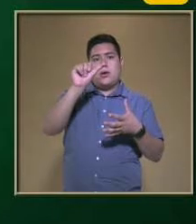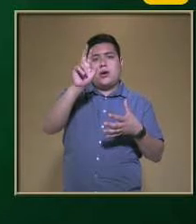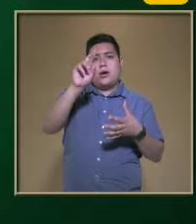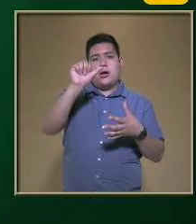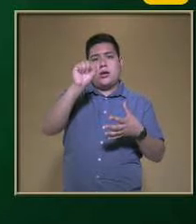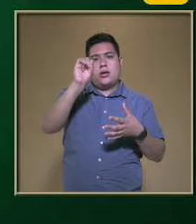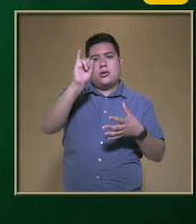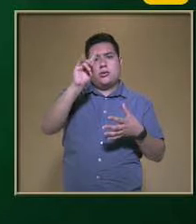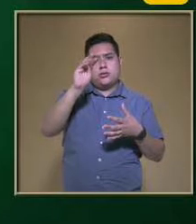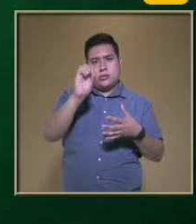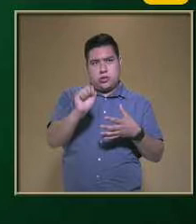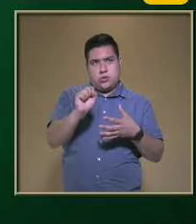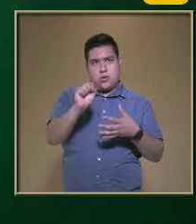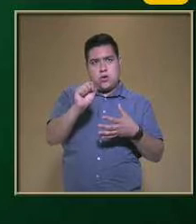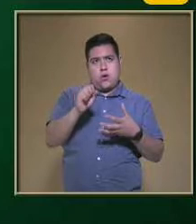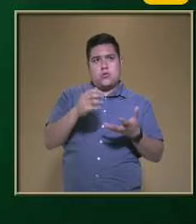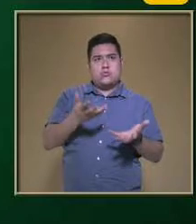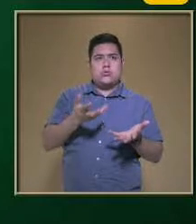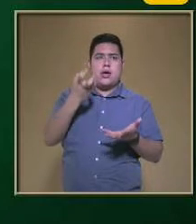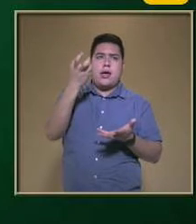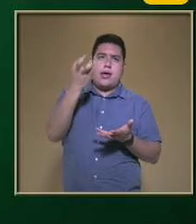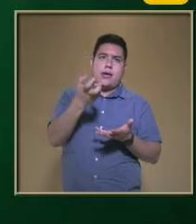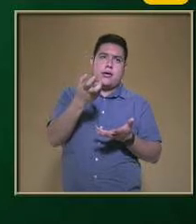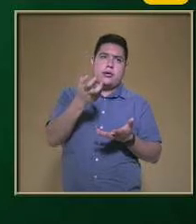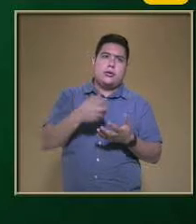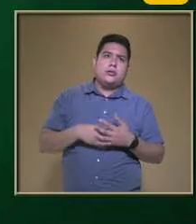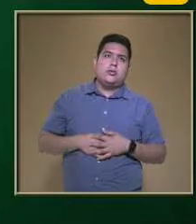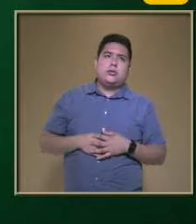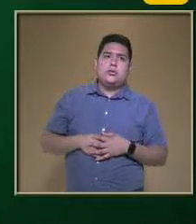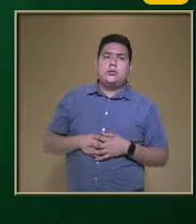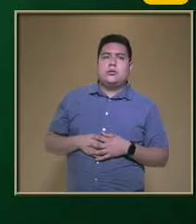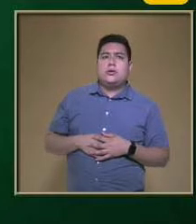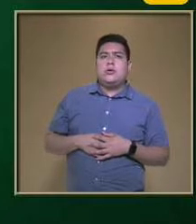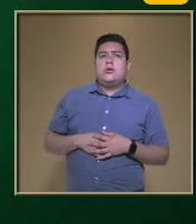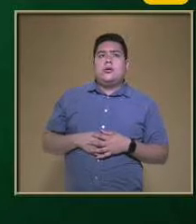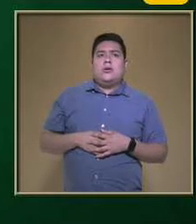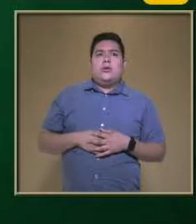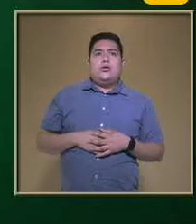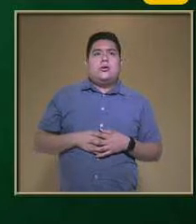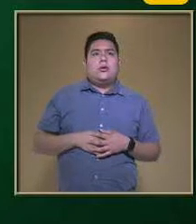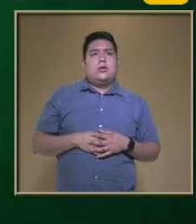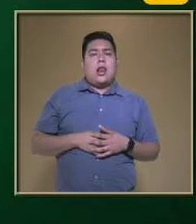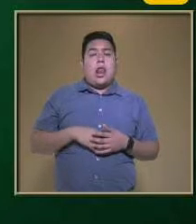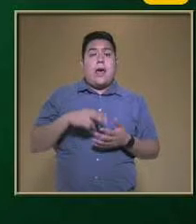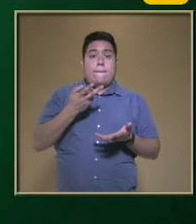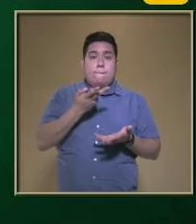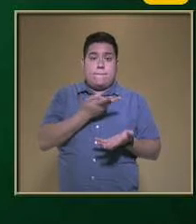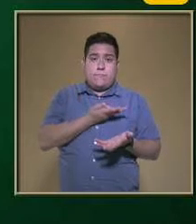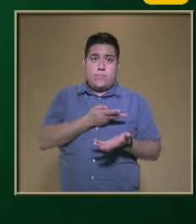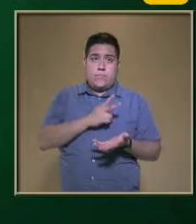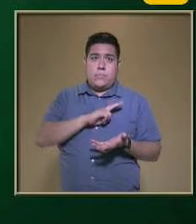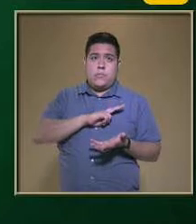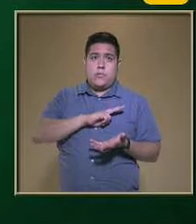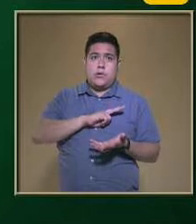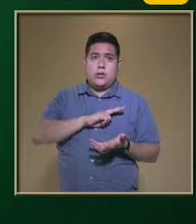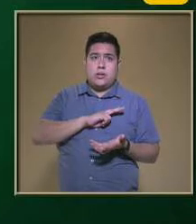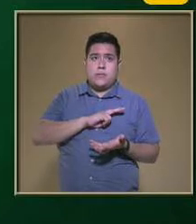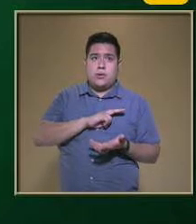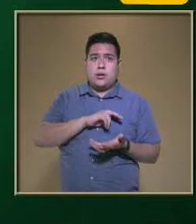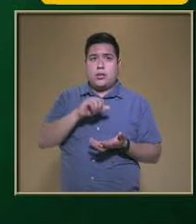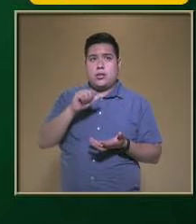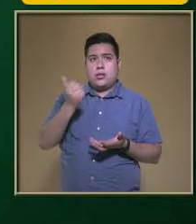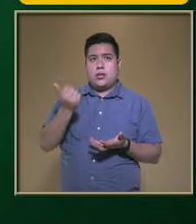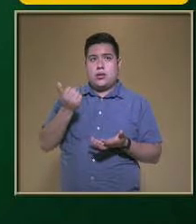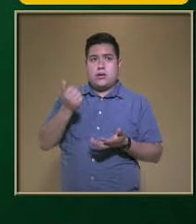Se conocen A los parásitos Un tipo De nutrición Parásita Es decir Toman los nutrientes De otros seres Se